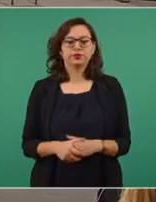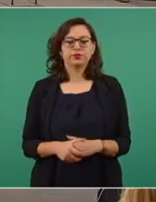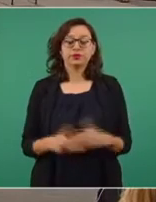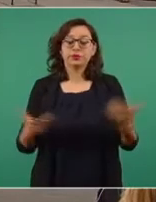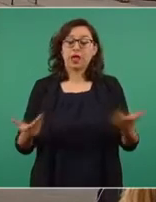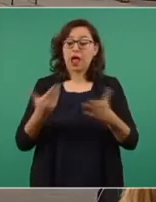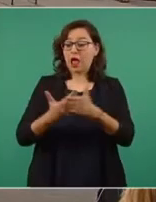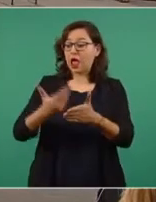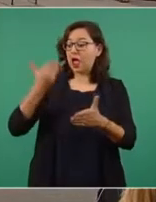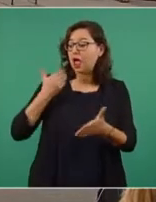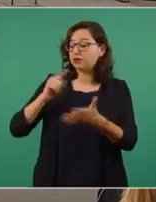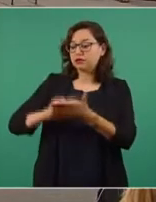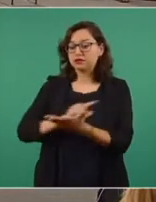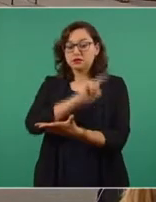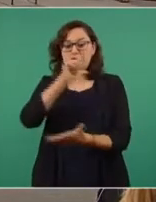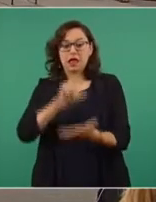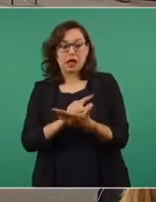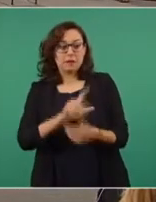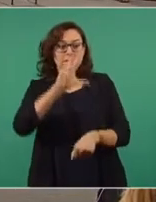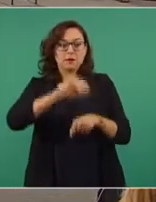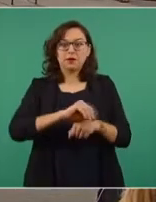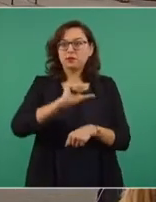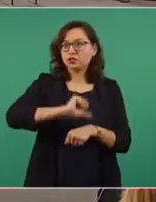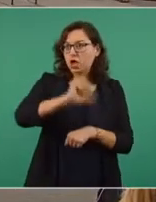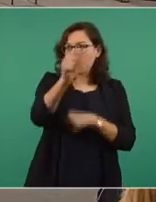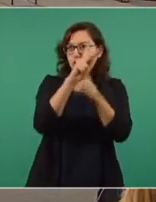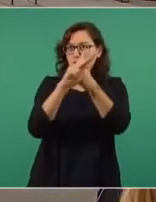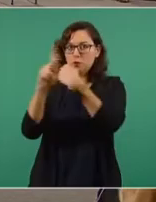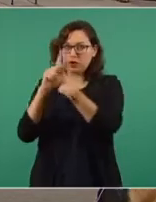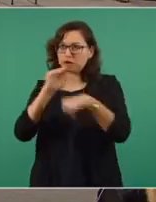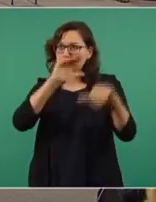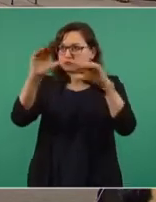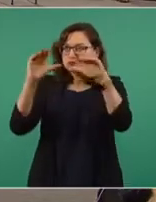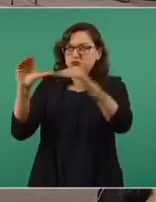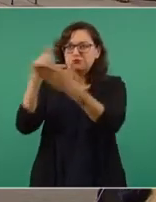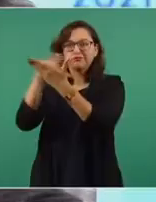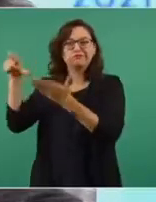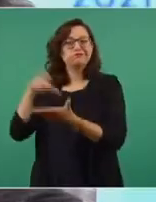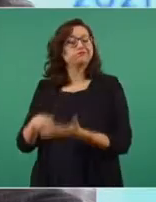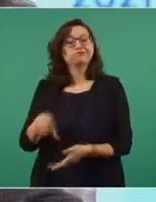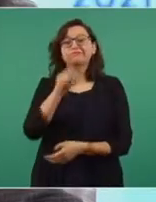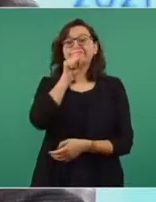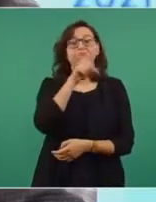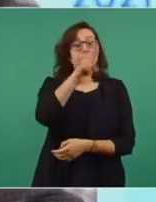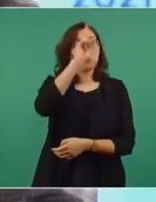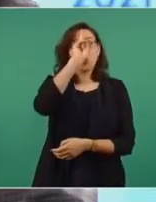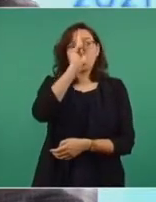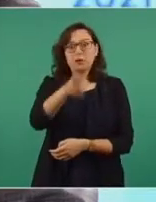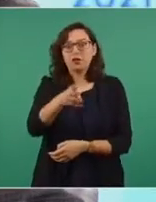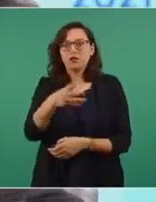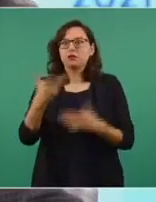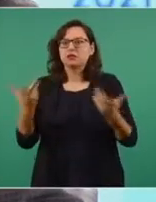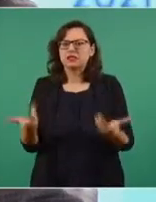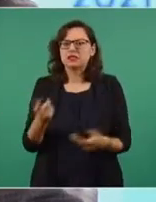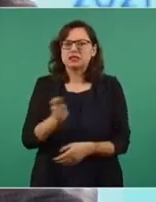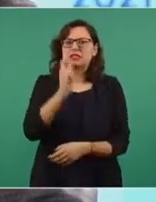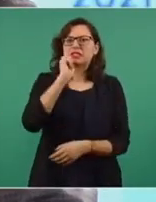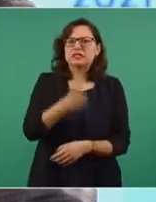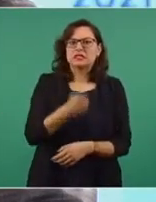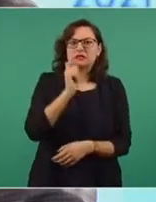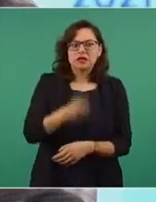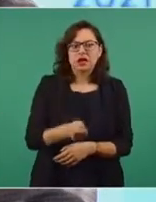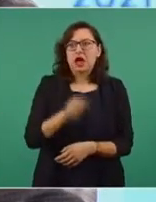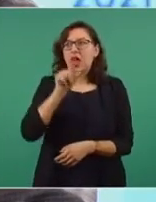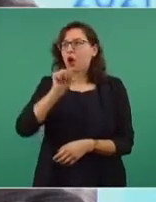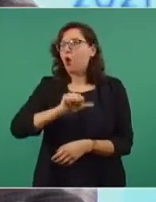internacionales, como la ONU, para la adquisición de bienes para la salud. Entonces, se cambió la